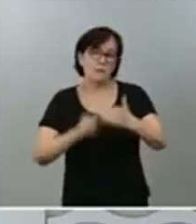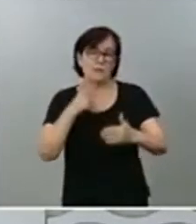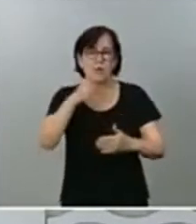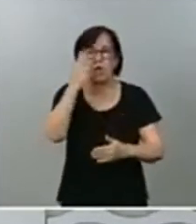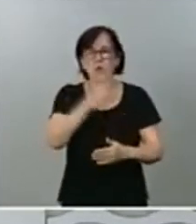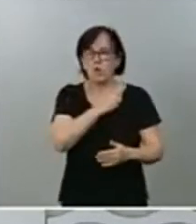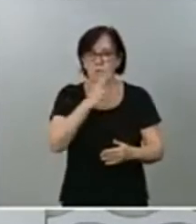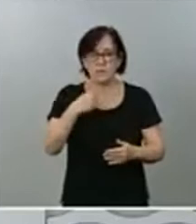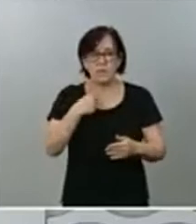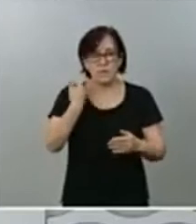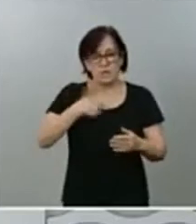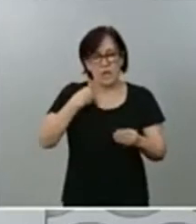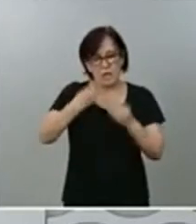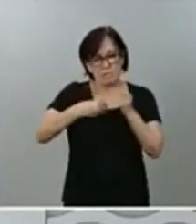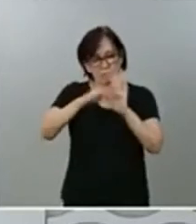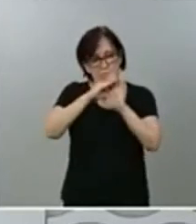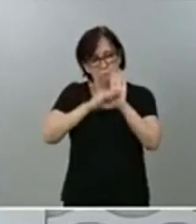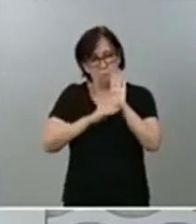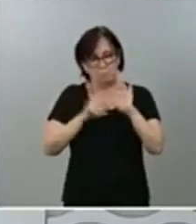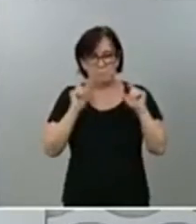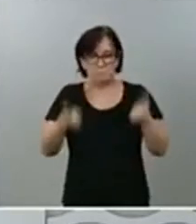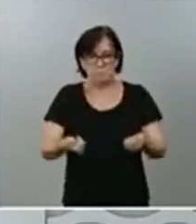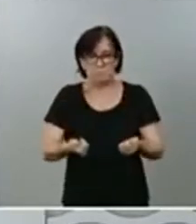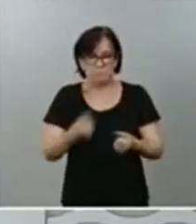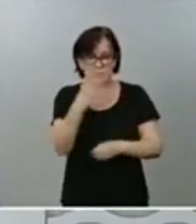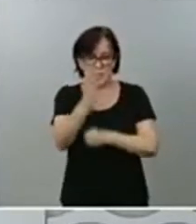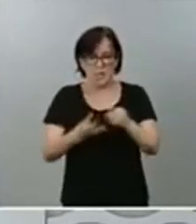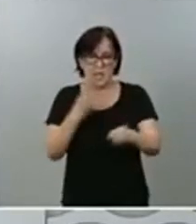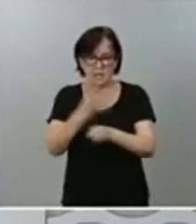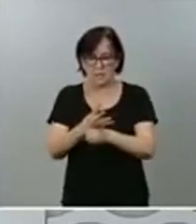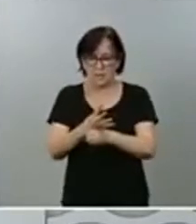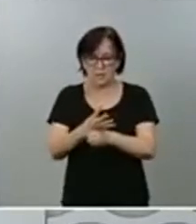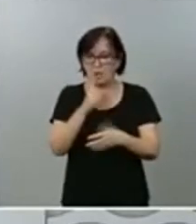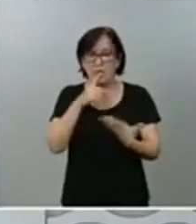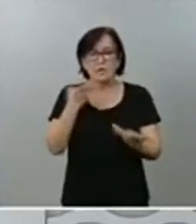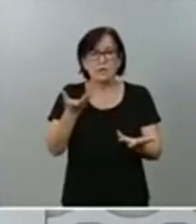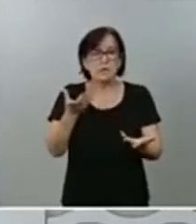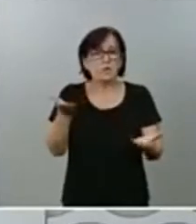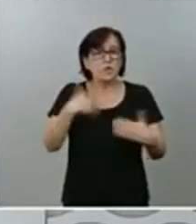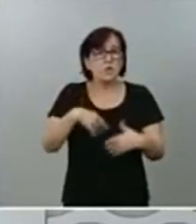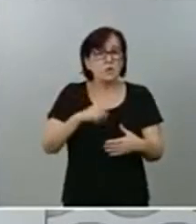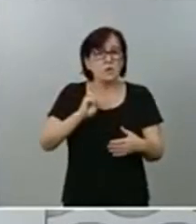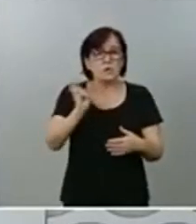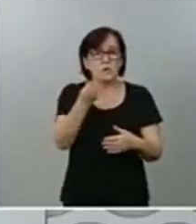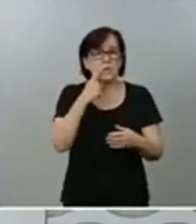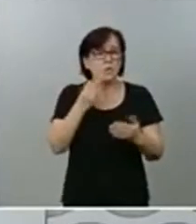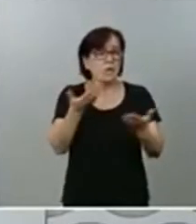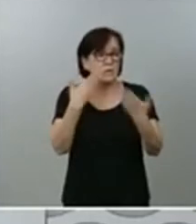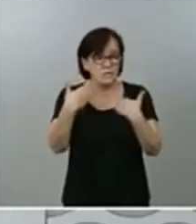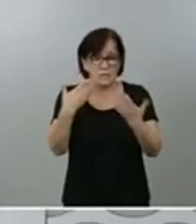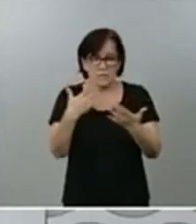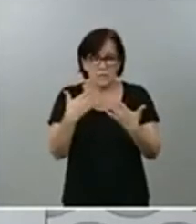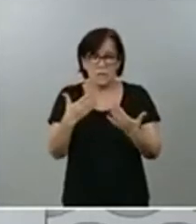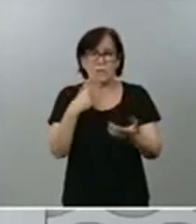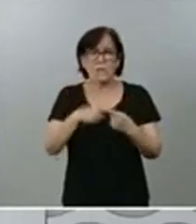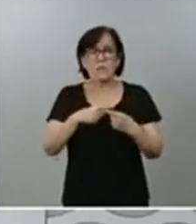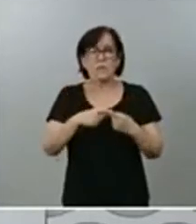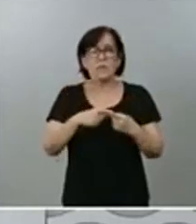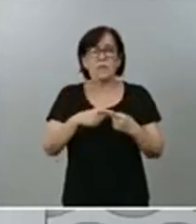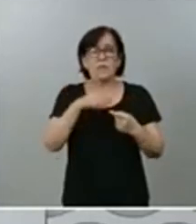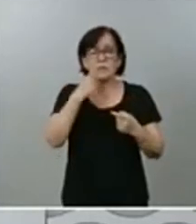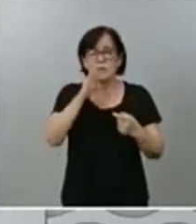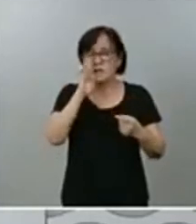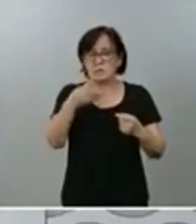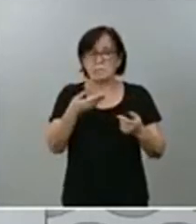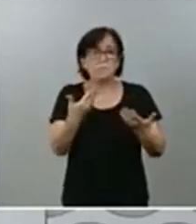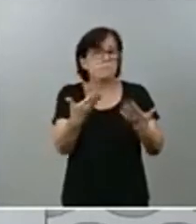nos habíamos marcado al inicio de la legislatura, que no puede ser otro que, a través del diálogo, a través de la palabra, podamos avanzar